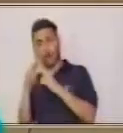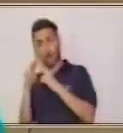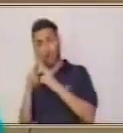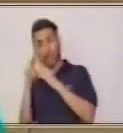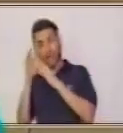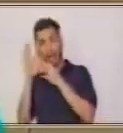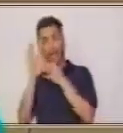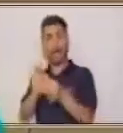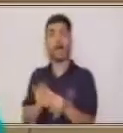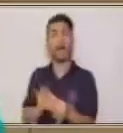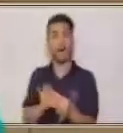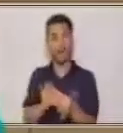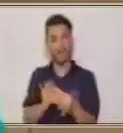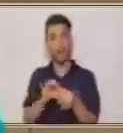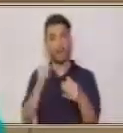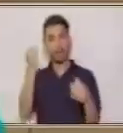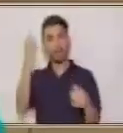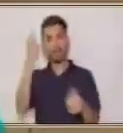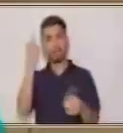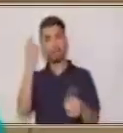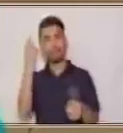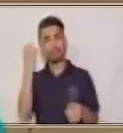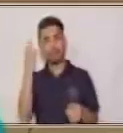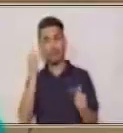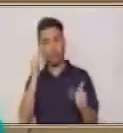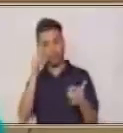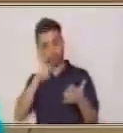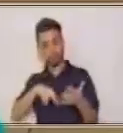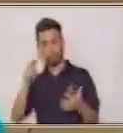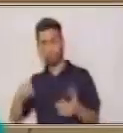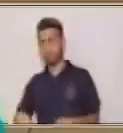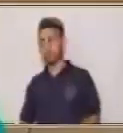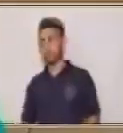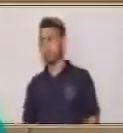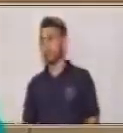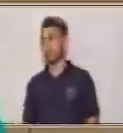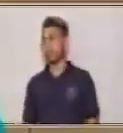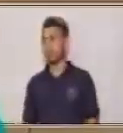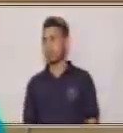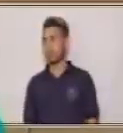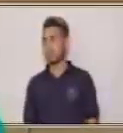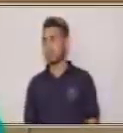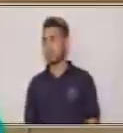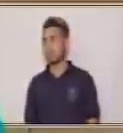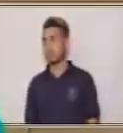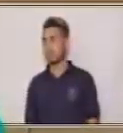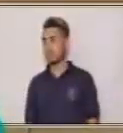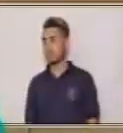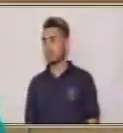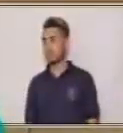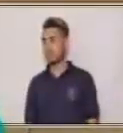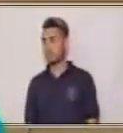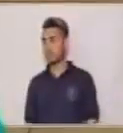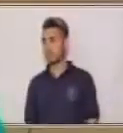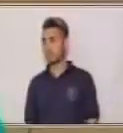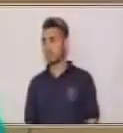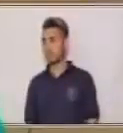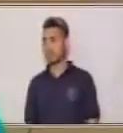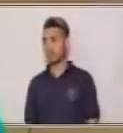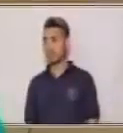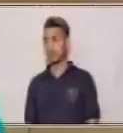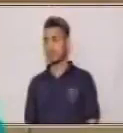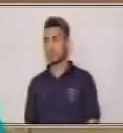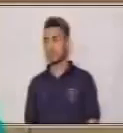el contenido. Ahora bien, vamos a hacer un pequeño ejercicio que necesito que